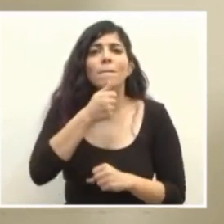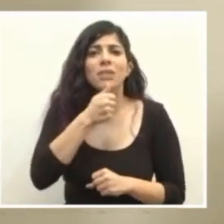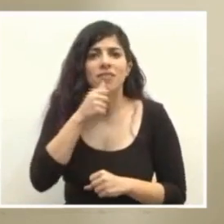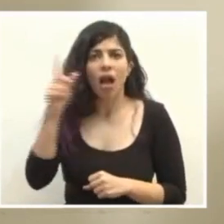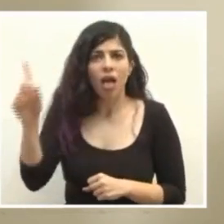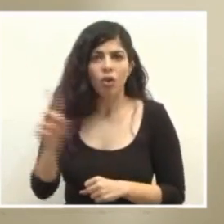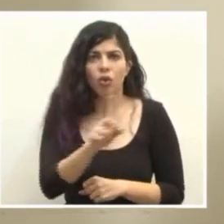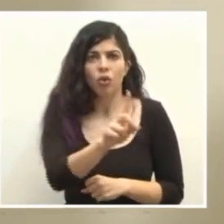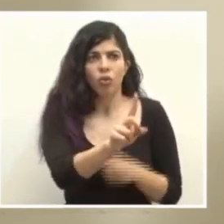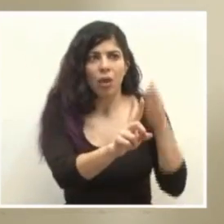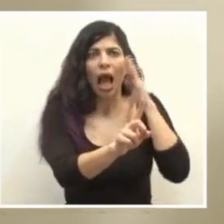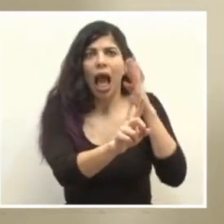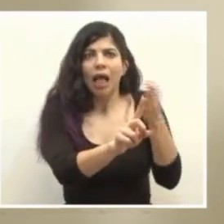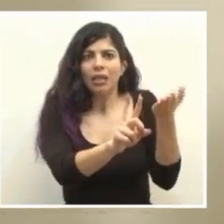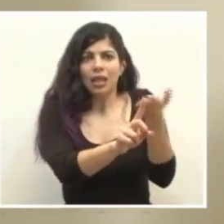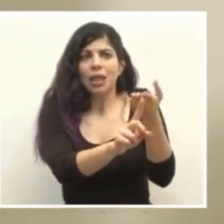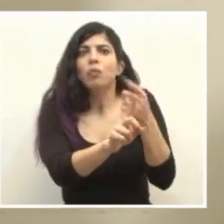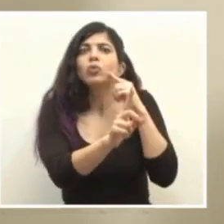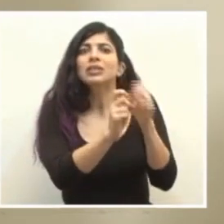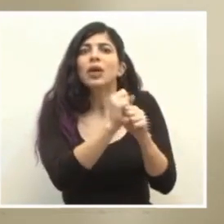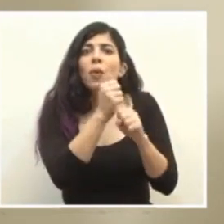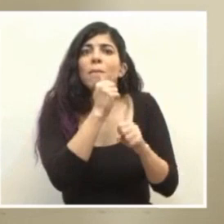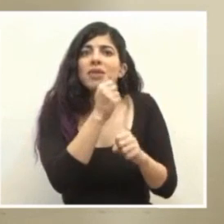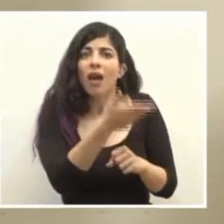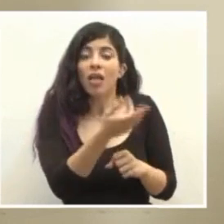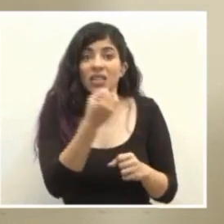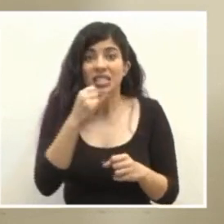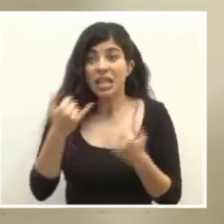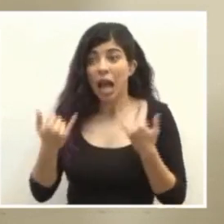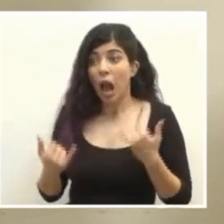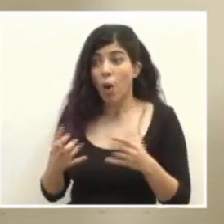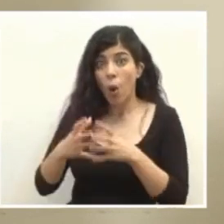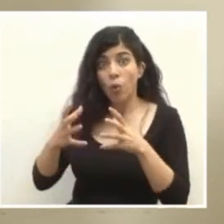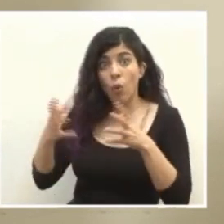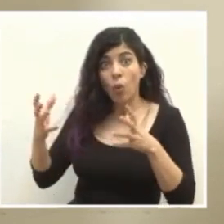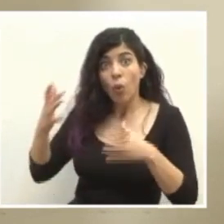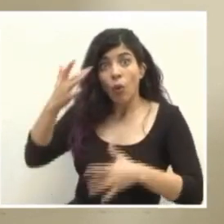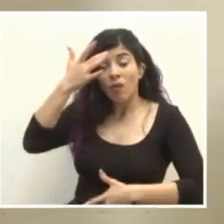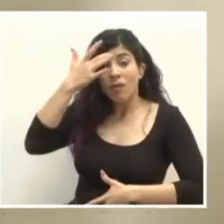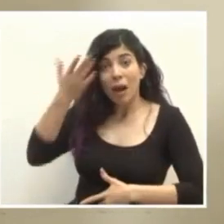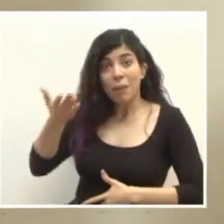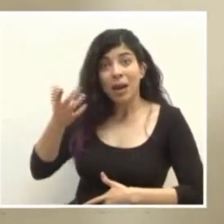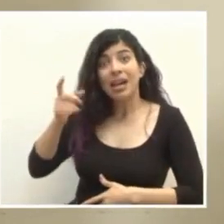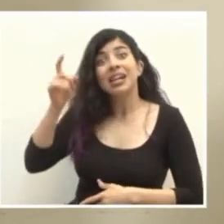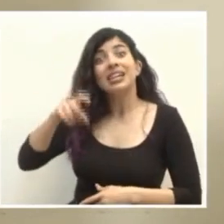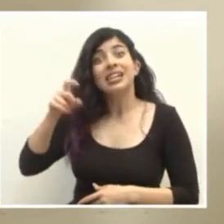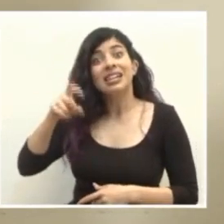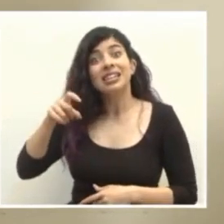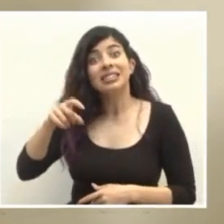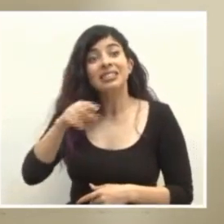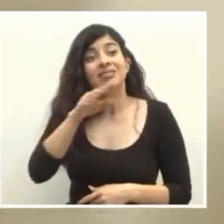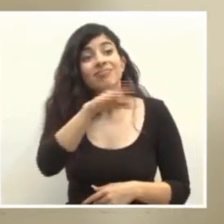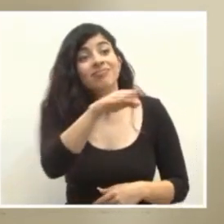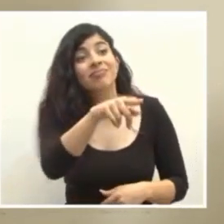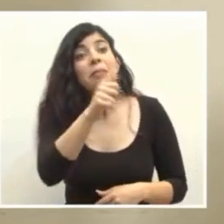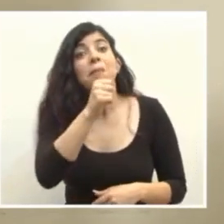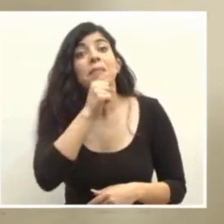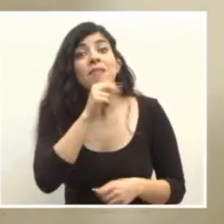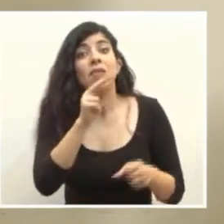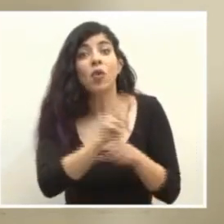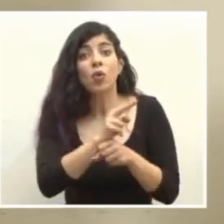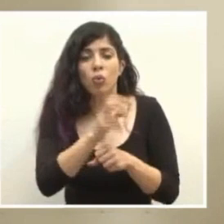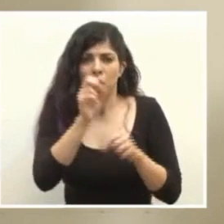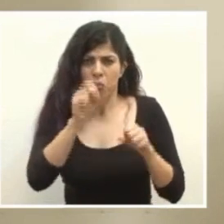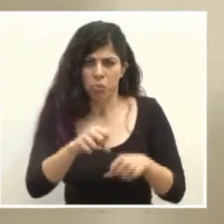atendido bajo esa premisa. Si aquí empieza a haber un aumento de casos y ocupamos incluso disponer de los servicios